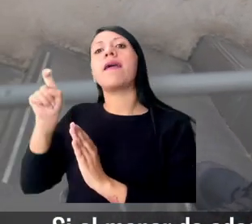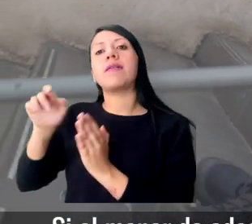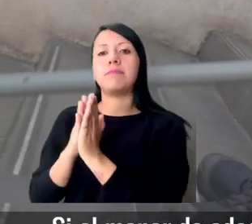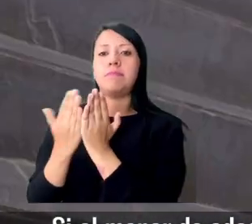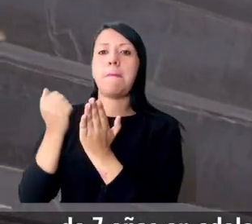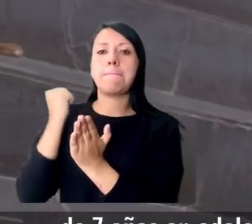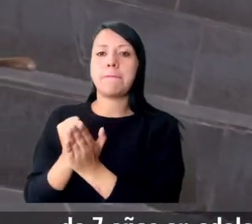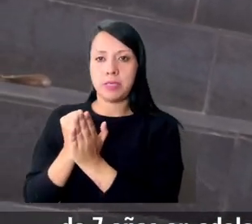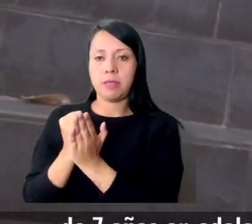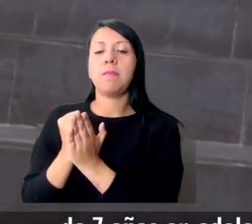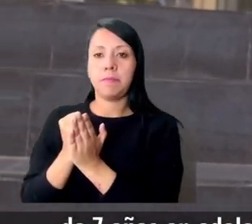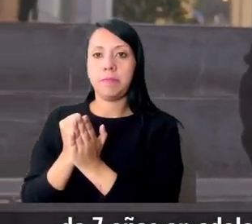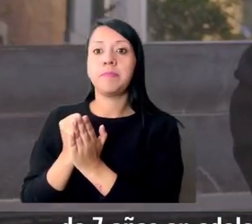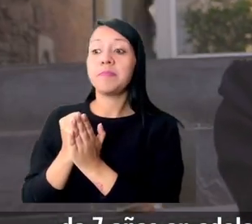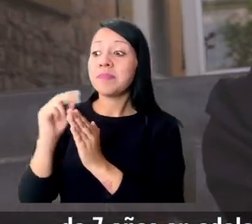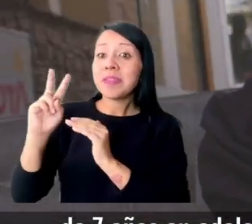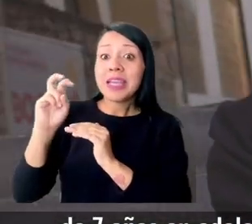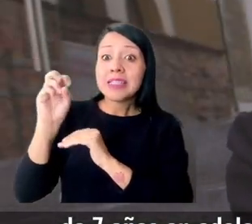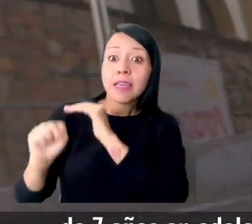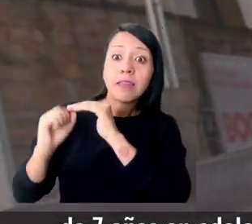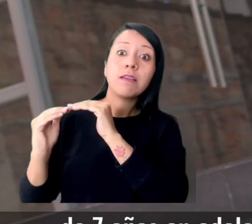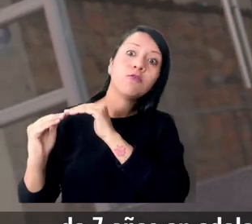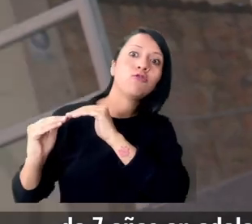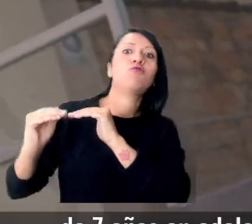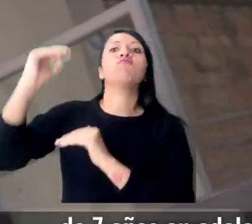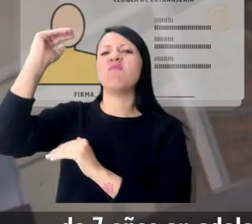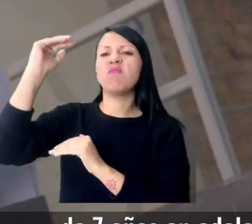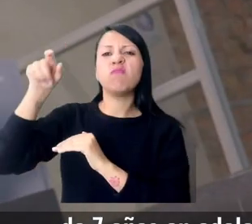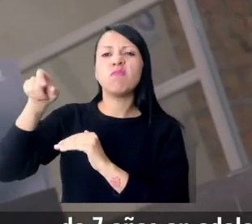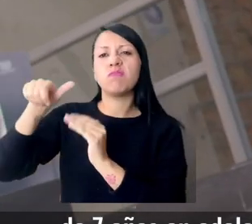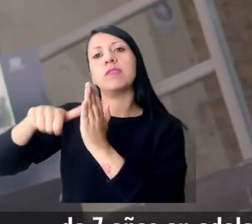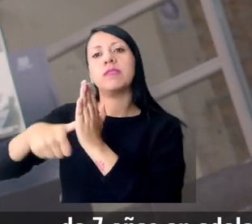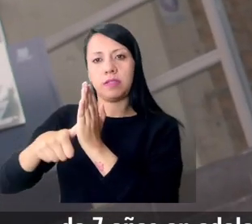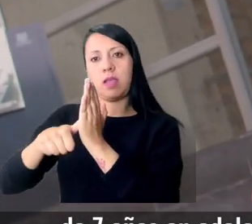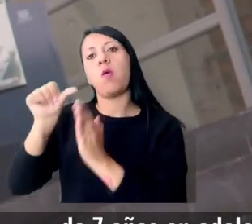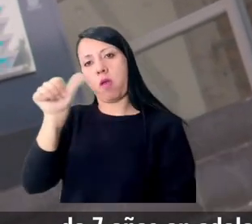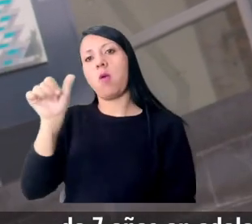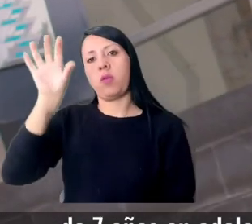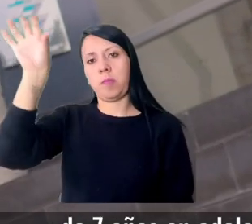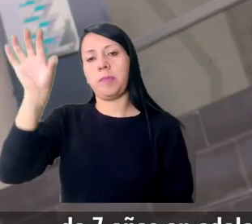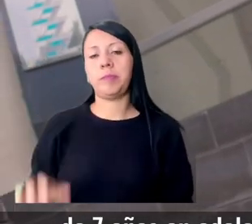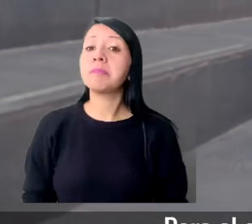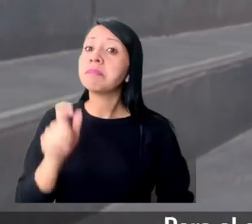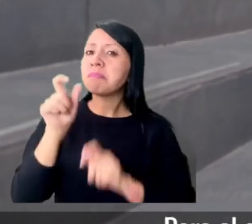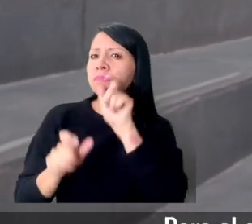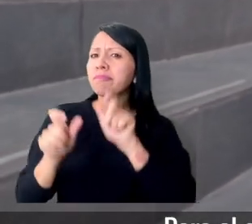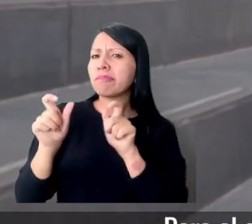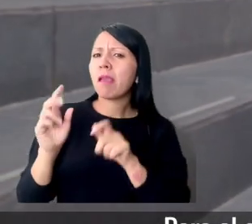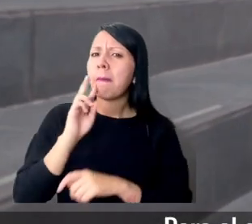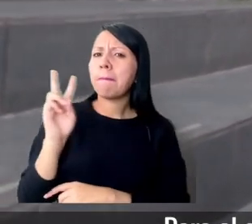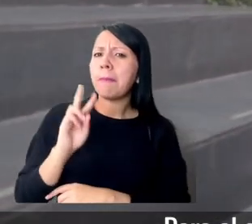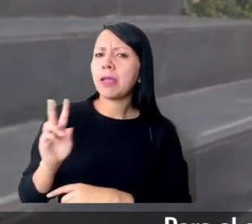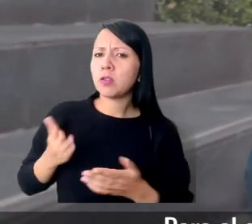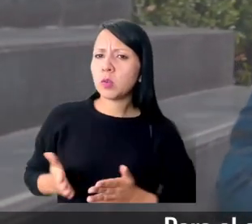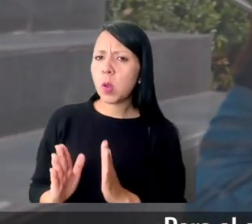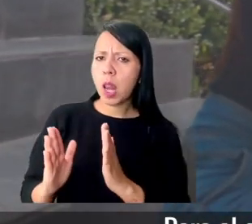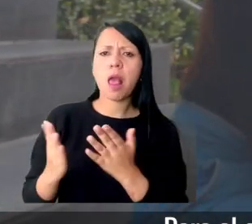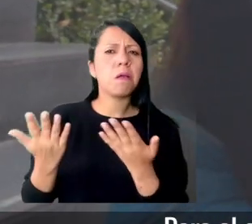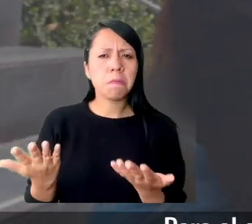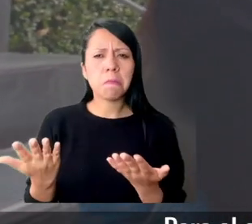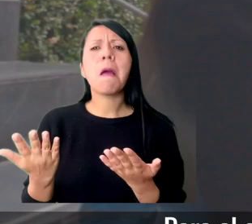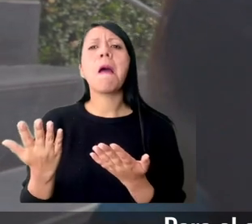su visa vigente. De 7 años en adelante, el menor extranjero requiere de su cédula de extranjería vigente. Para el caso de menores de edad